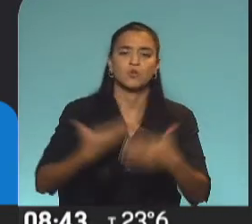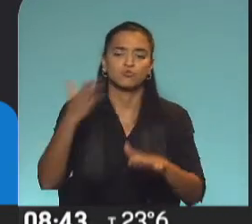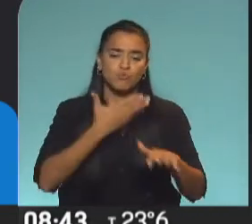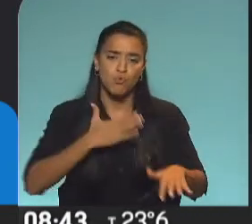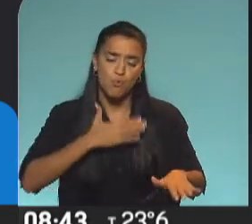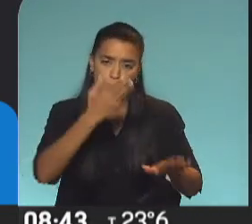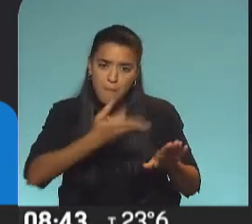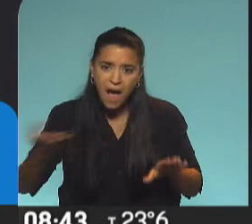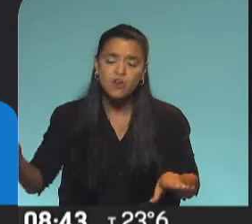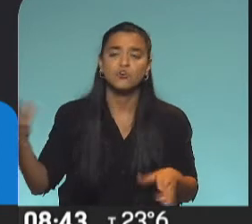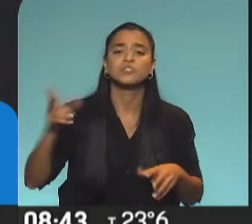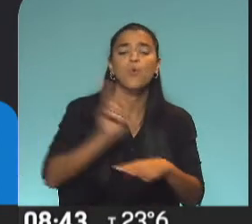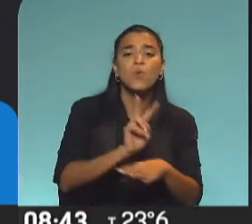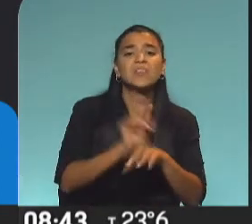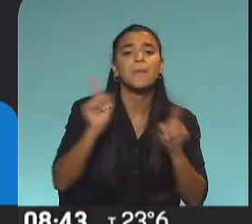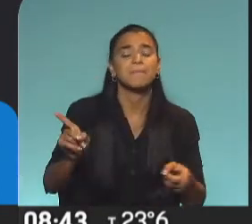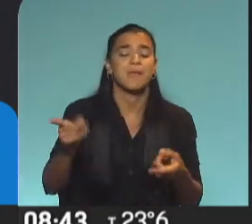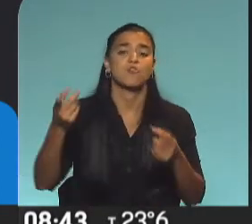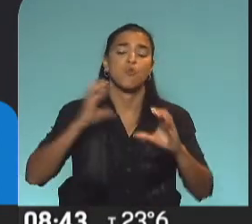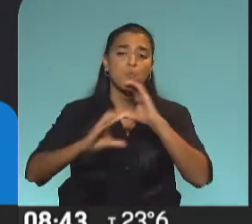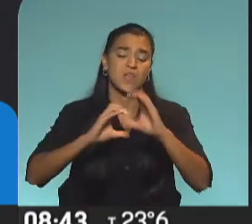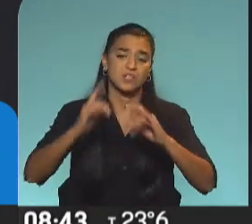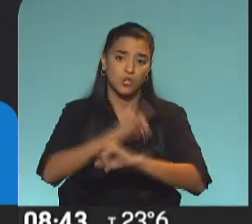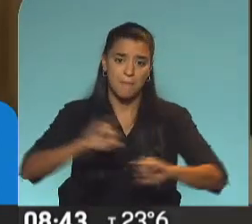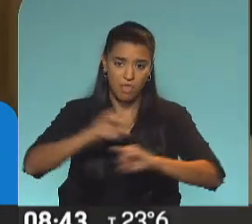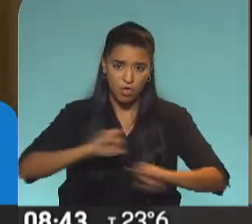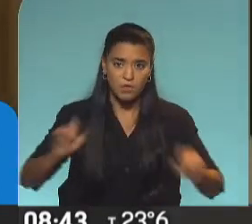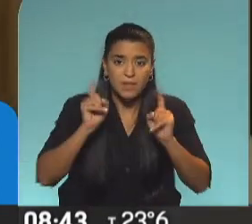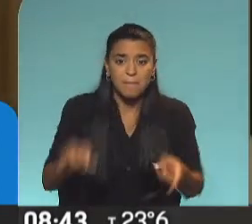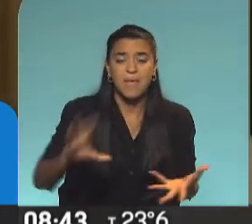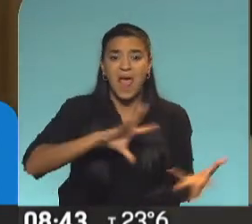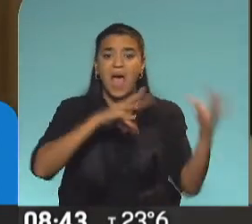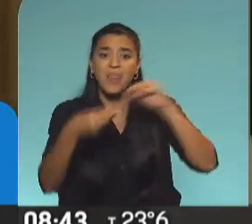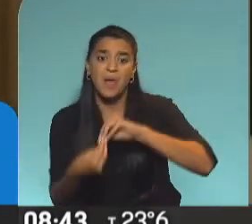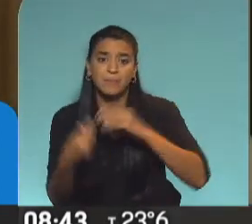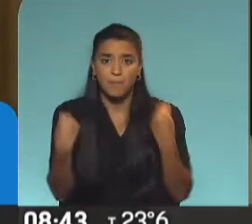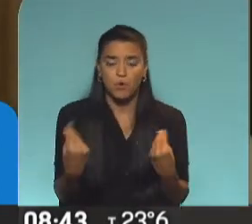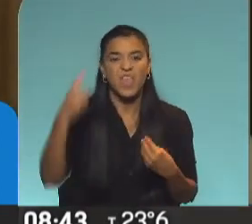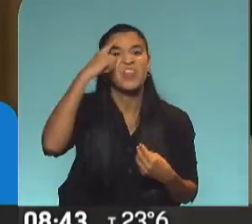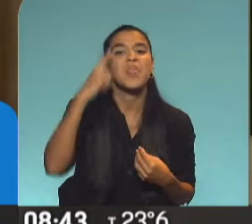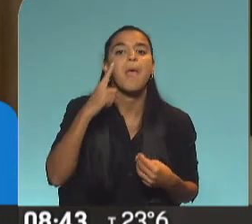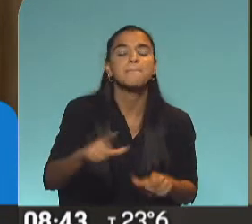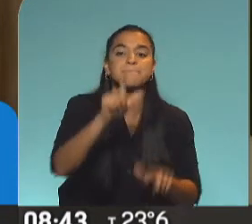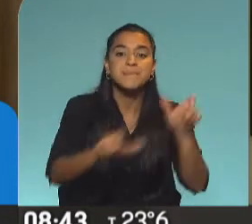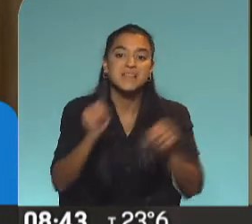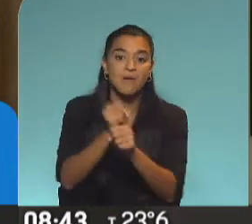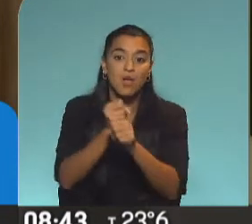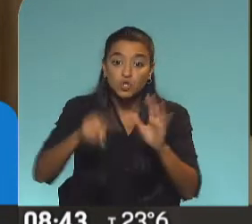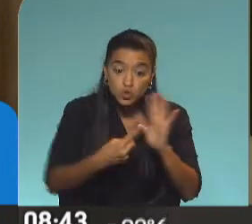comunicación y medios. También readaptamos nuestras funciones. 10.000 trabajadores de la ciudad